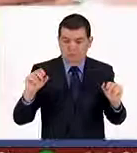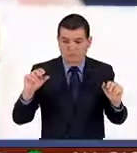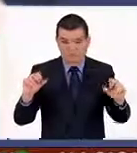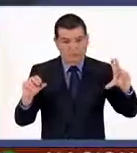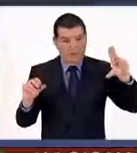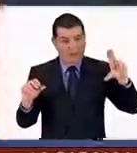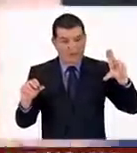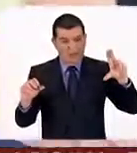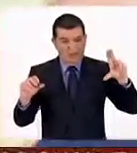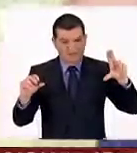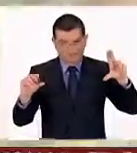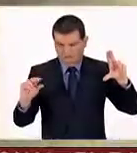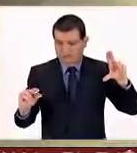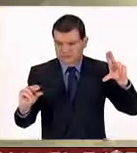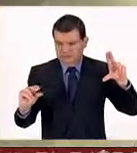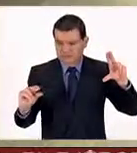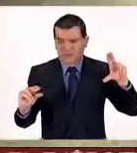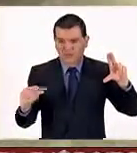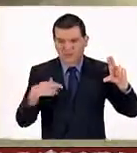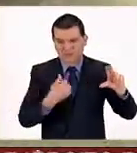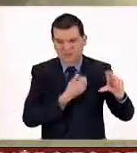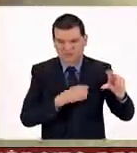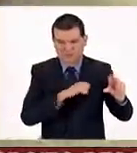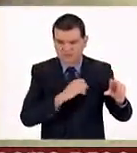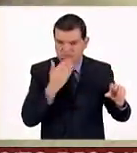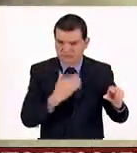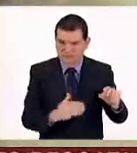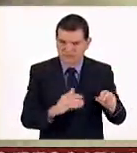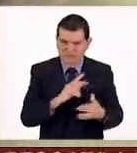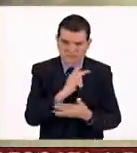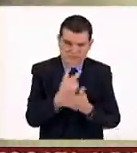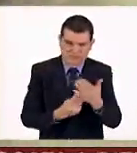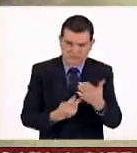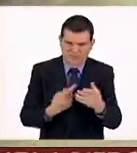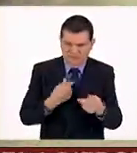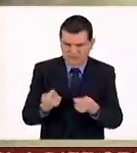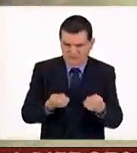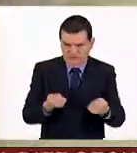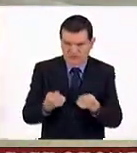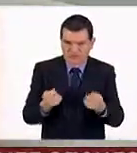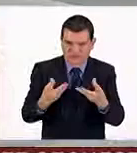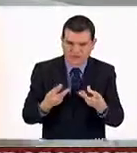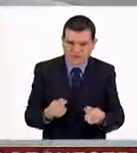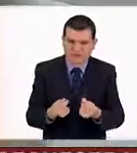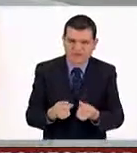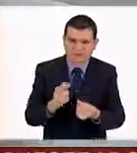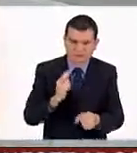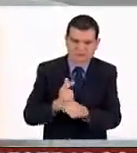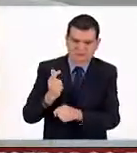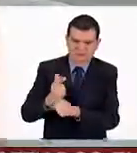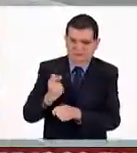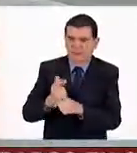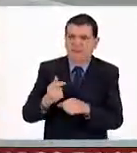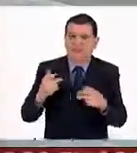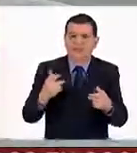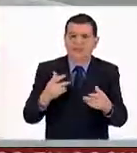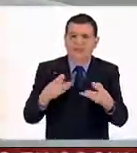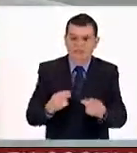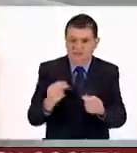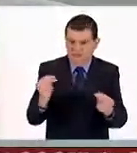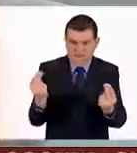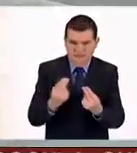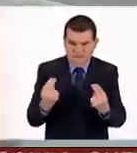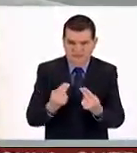son mayores a sus gastos, tiene finanzas saludables. Un presupuesto sirve para controlar sus gastos, identificar gastos innecesarios,